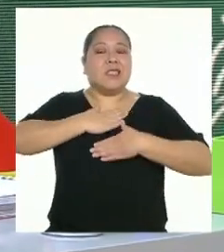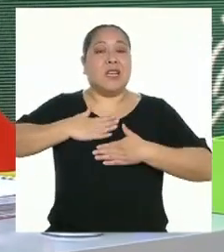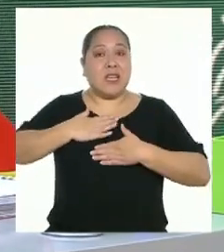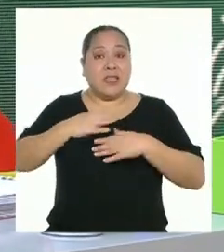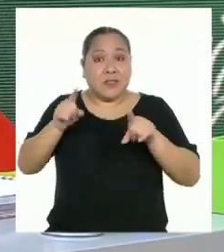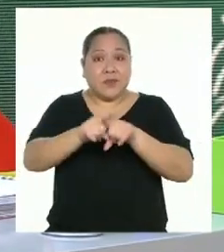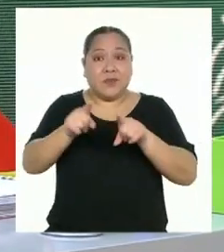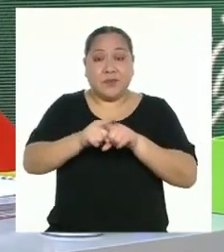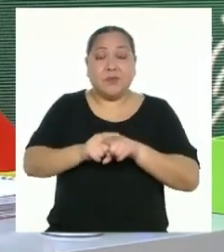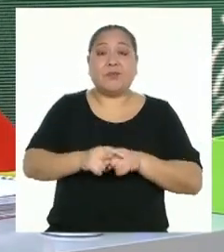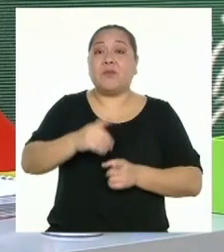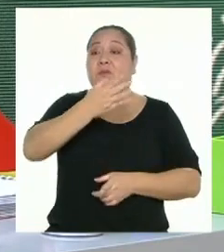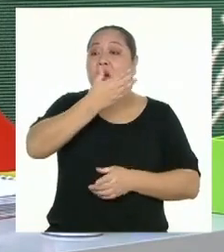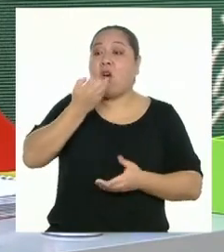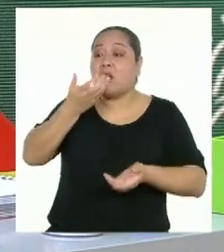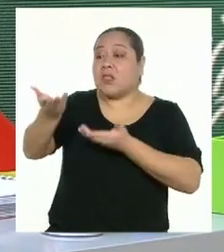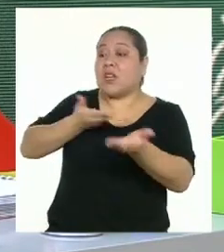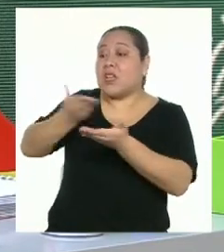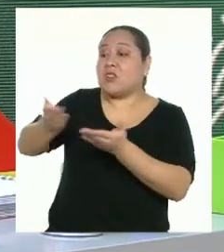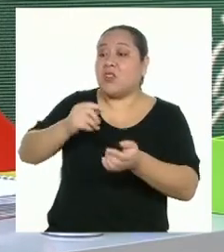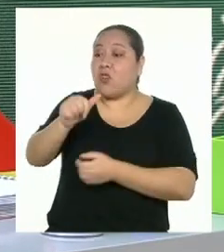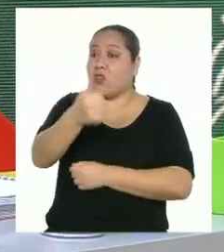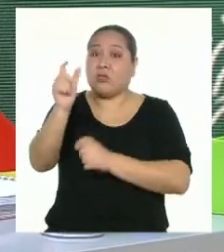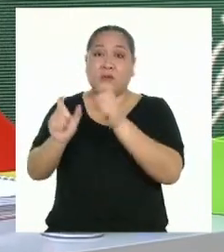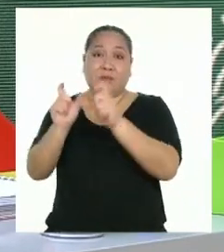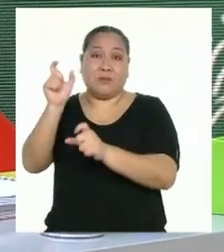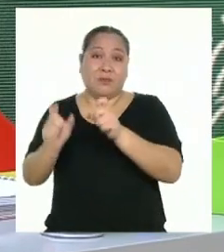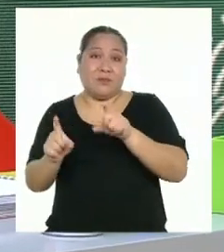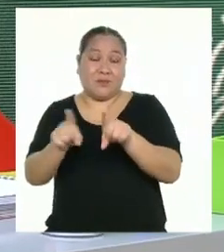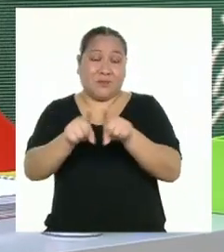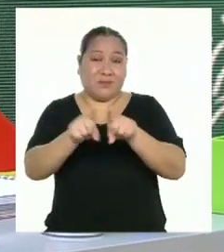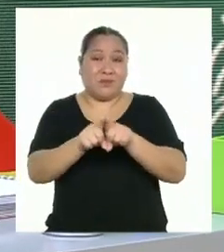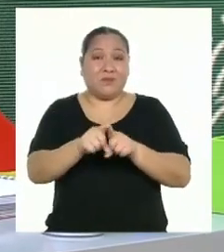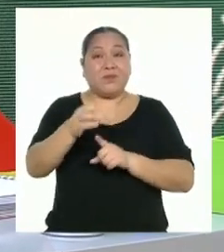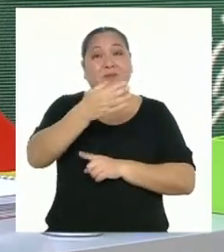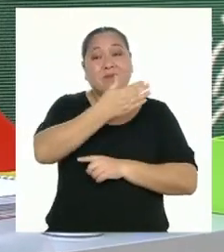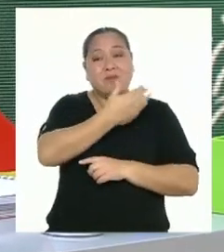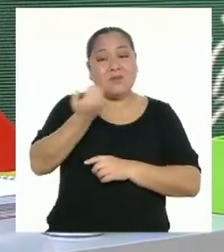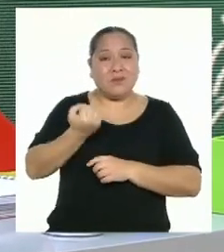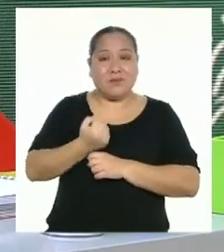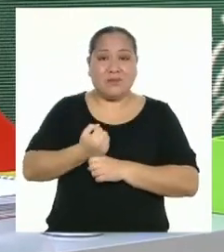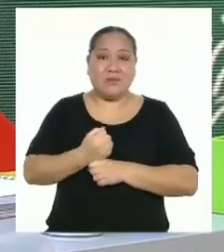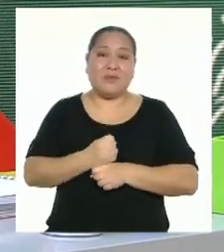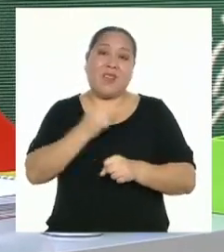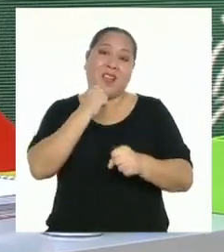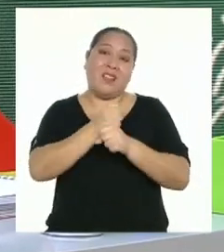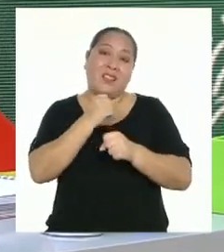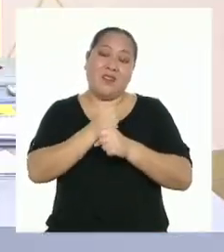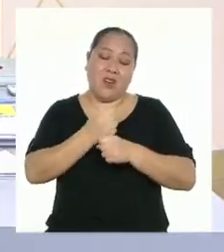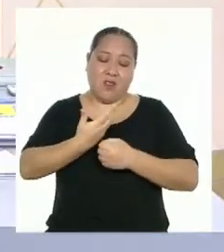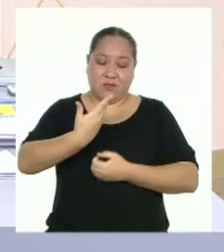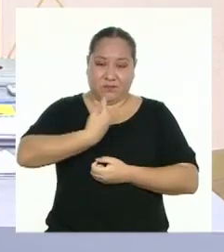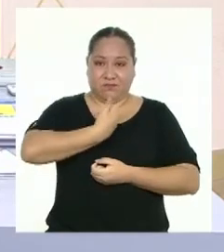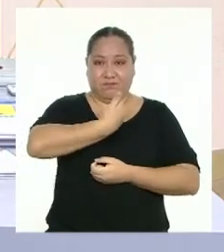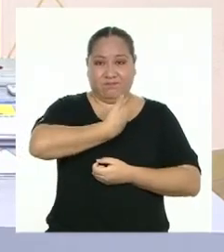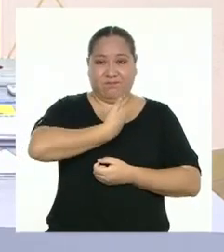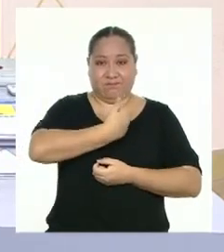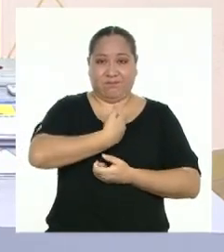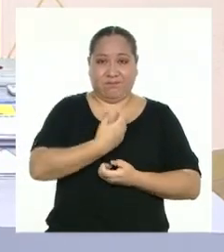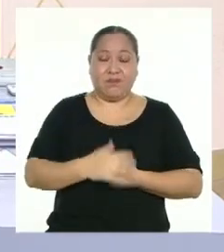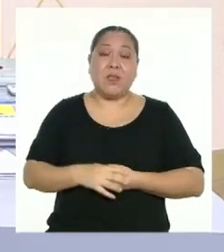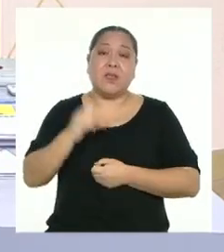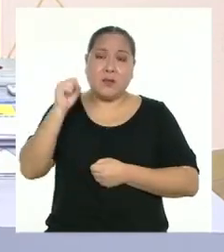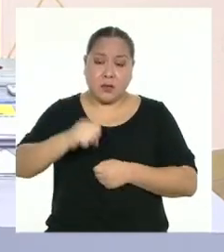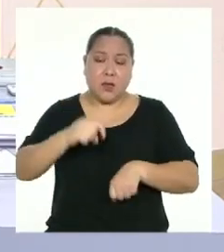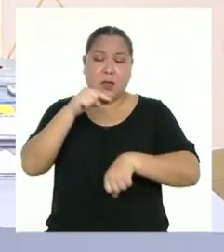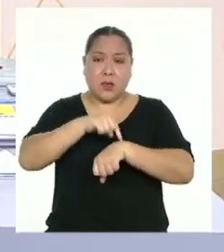mejorar las relaciones con quienes vivimos, también tenemos que trabajar en la relación con nosotros mismos. Si bien pasar tiempo